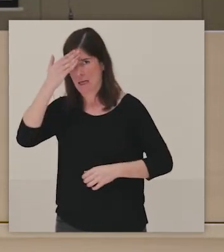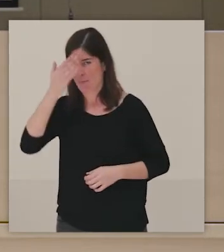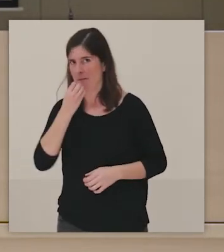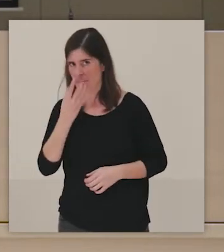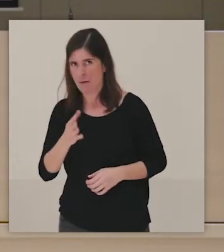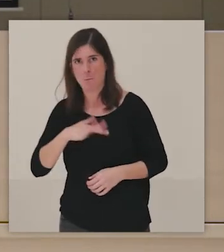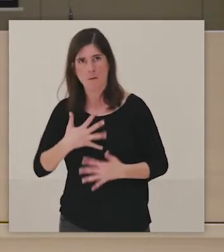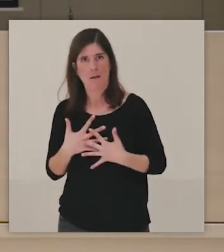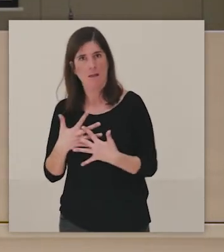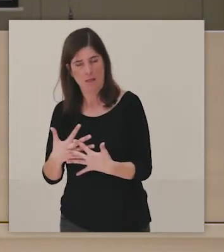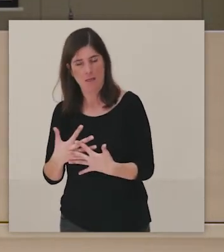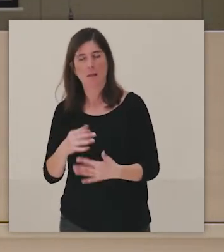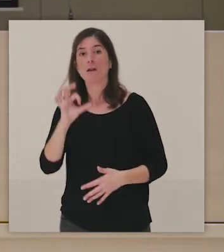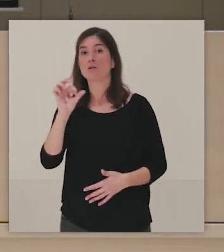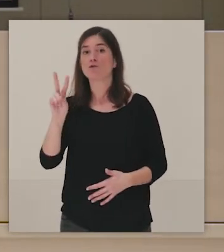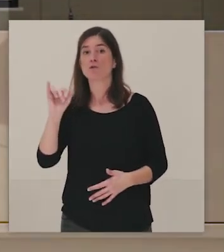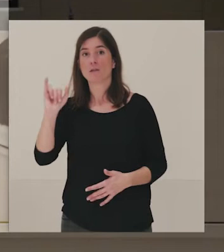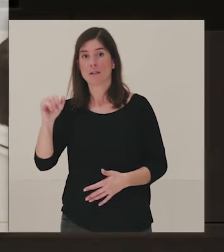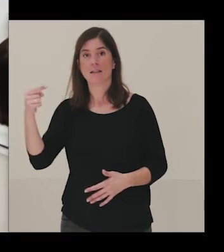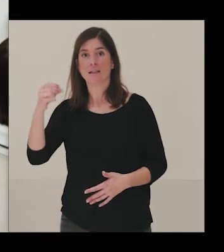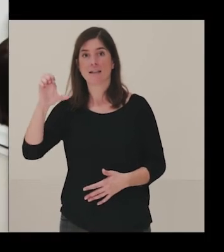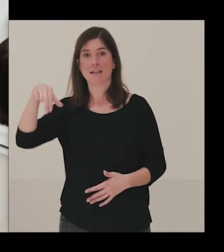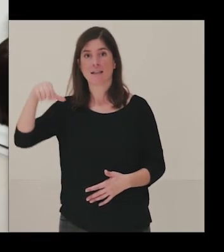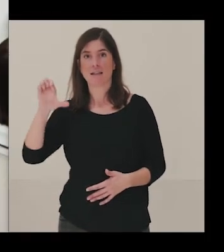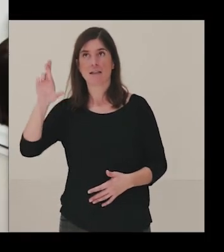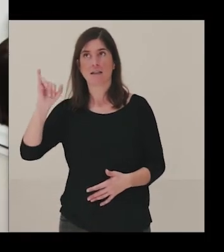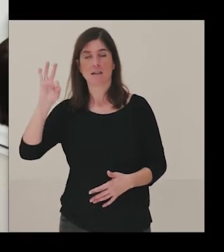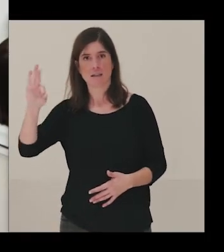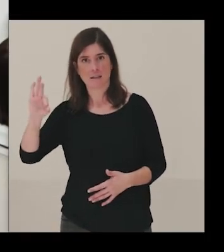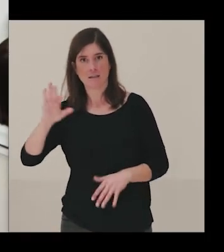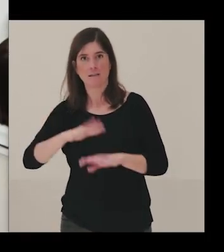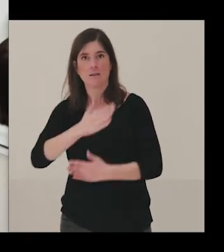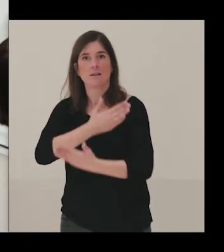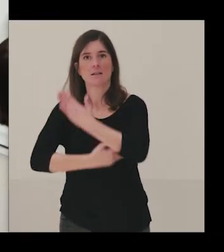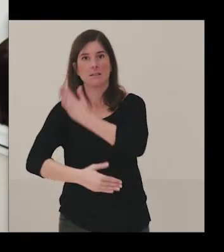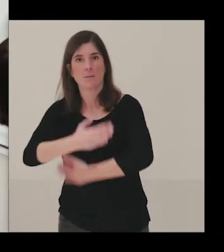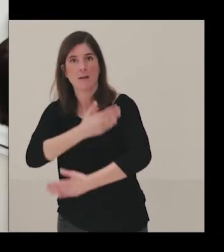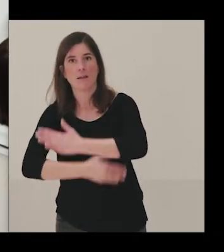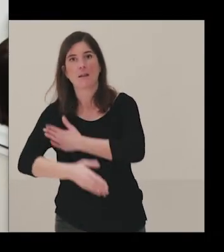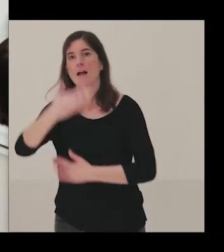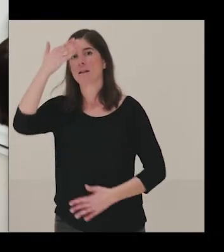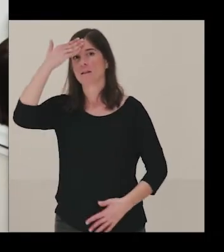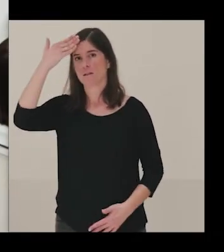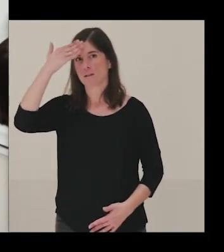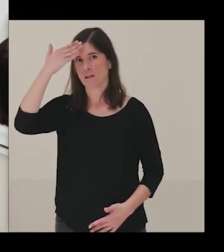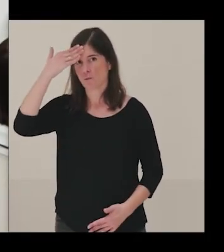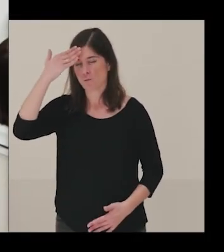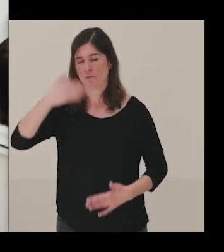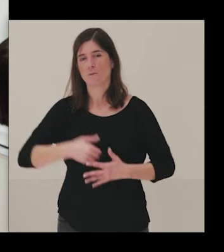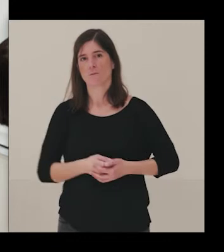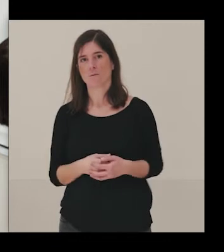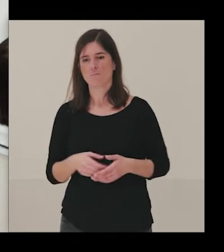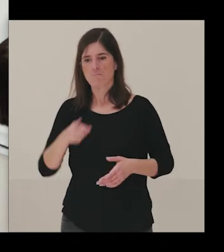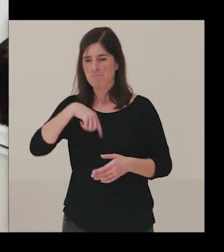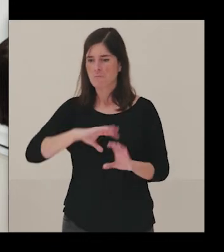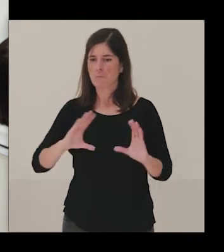deterioro cognitivo. En el caso de sui generis, pues diversidad funcional, intelectual y psíquica, ¿no? Es como que vamos